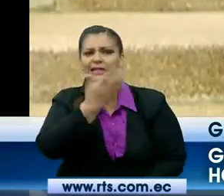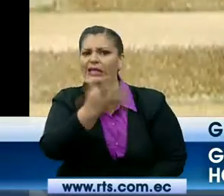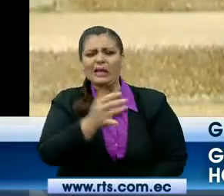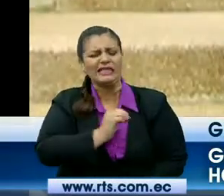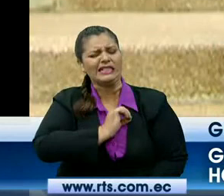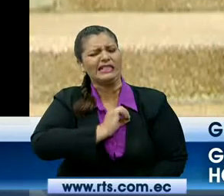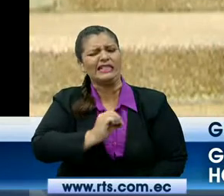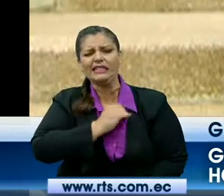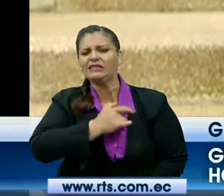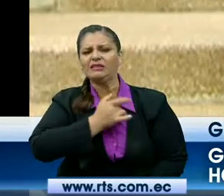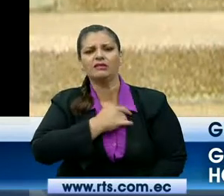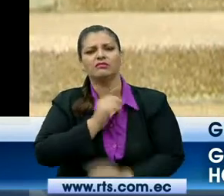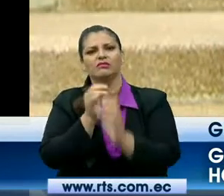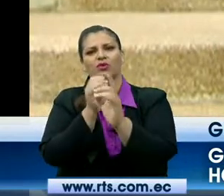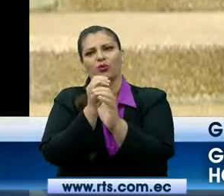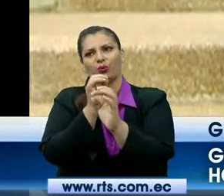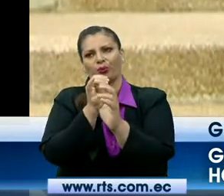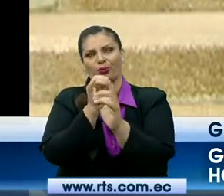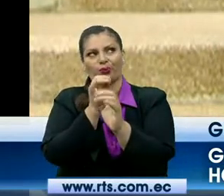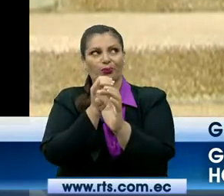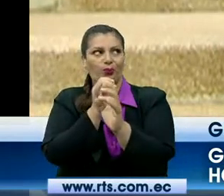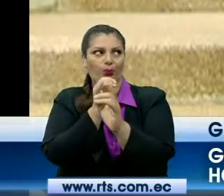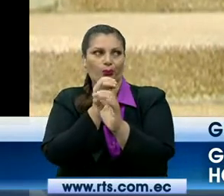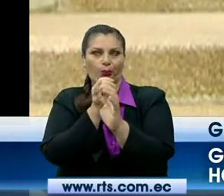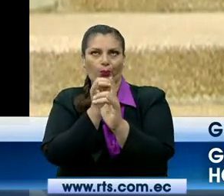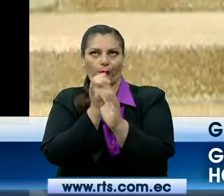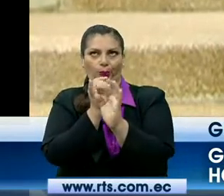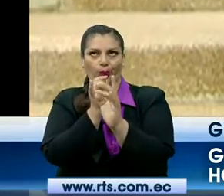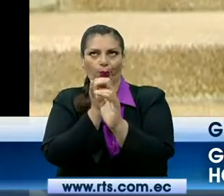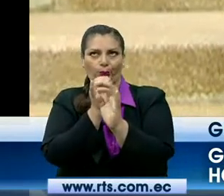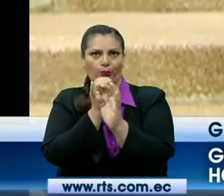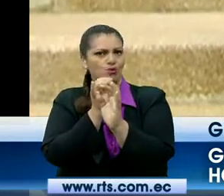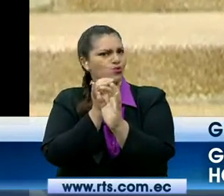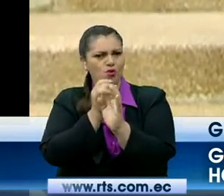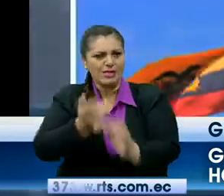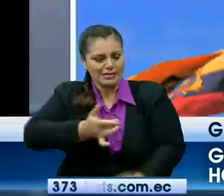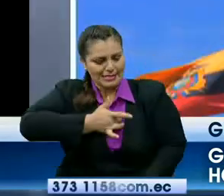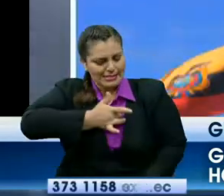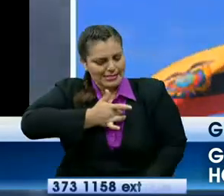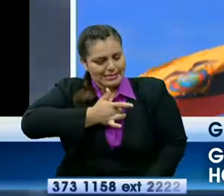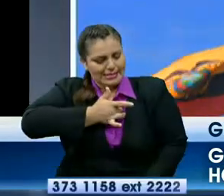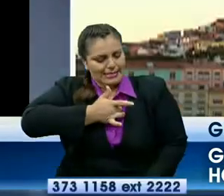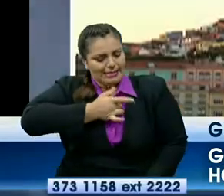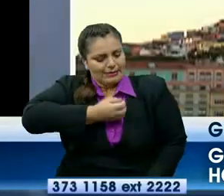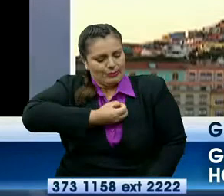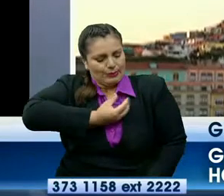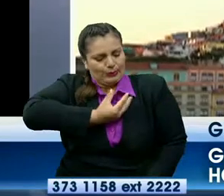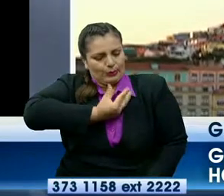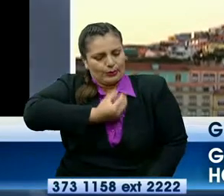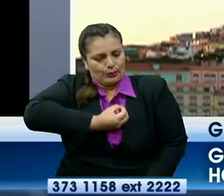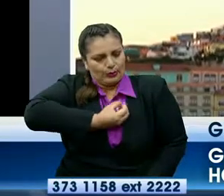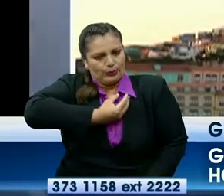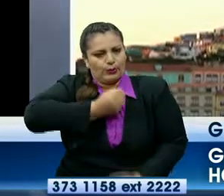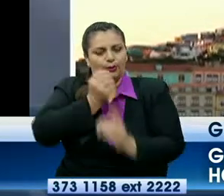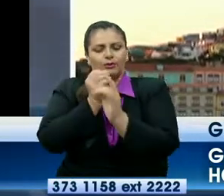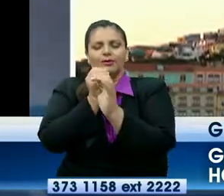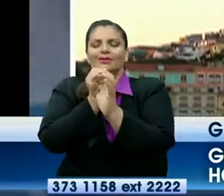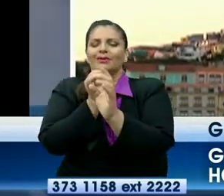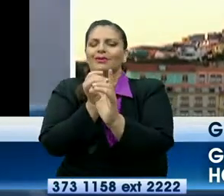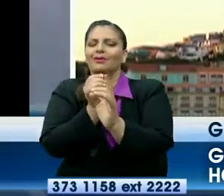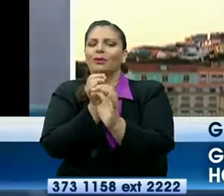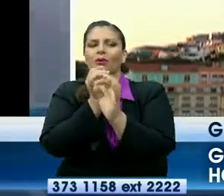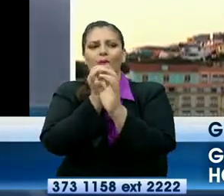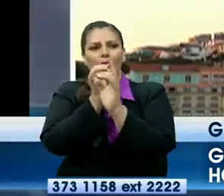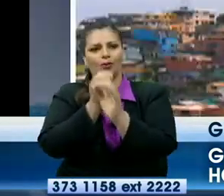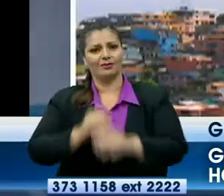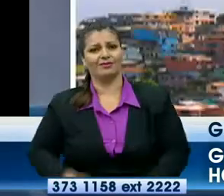Donde amor es trabajar, donde cantan